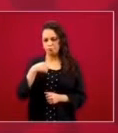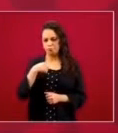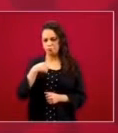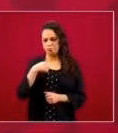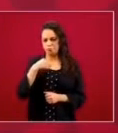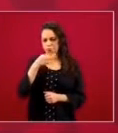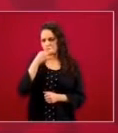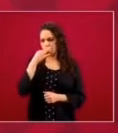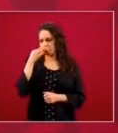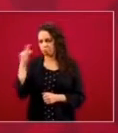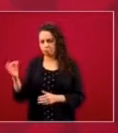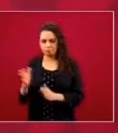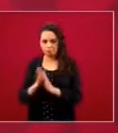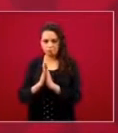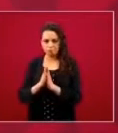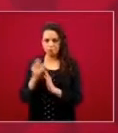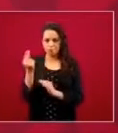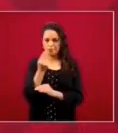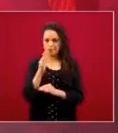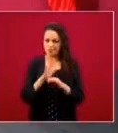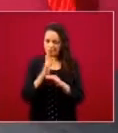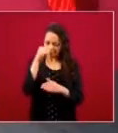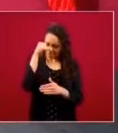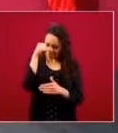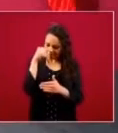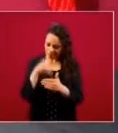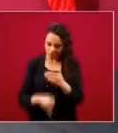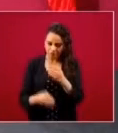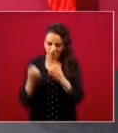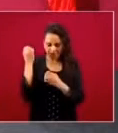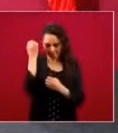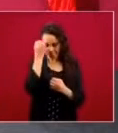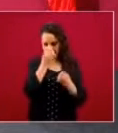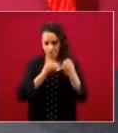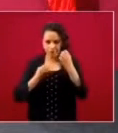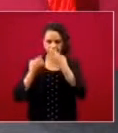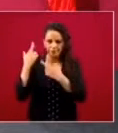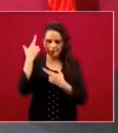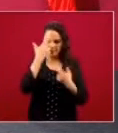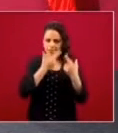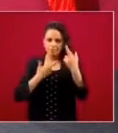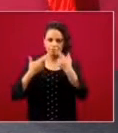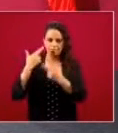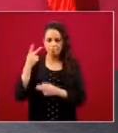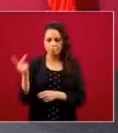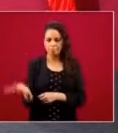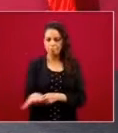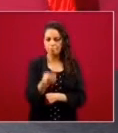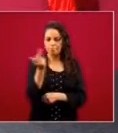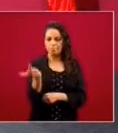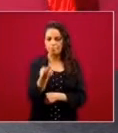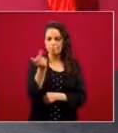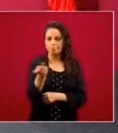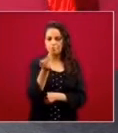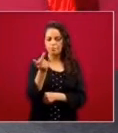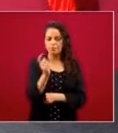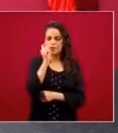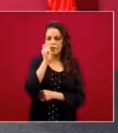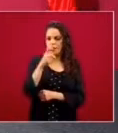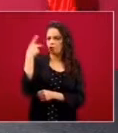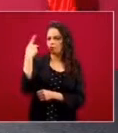me costó mucho, de la opinión de los columnistas.